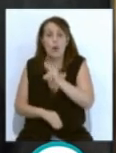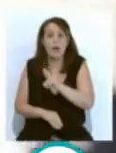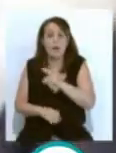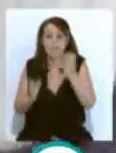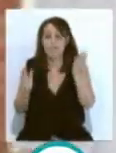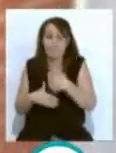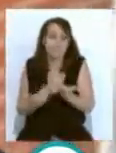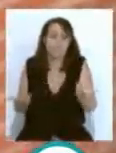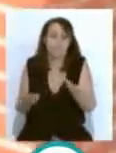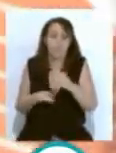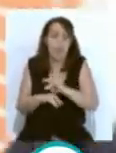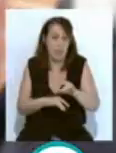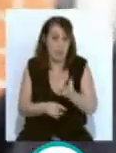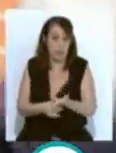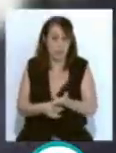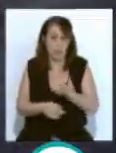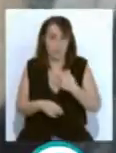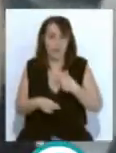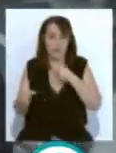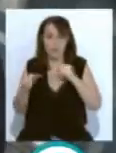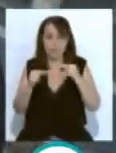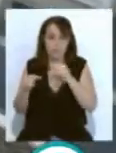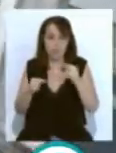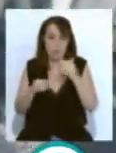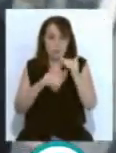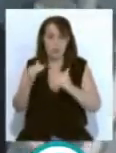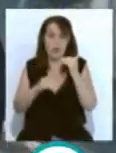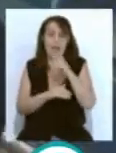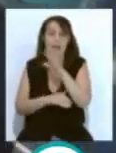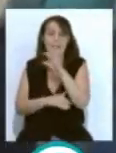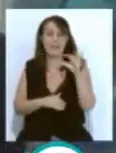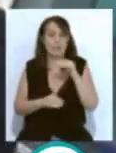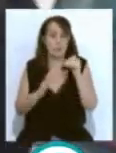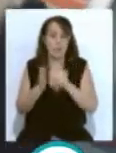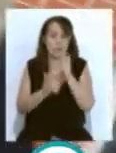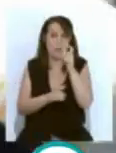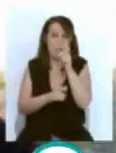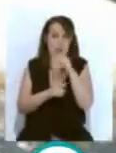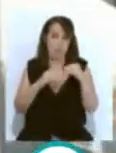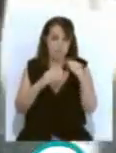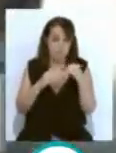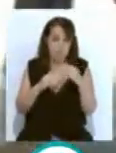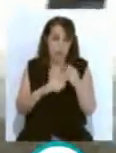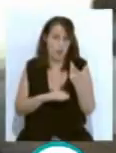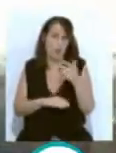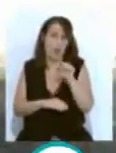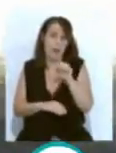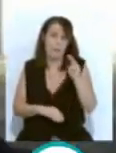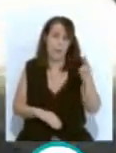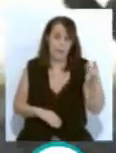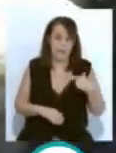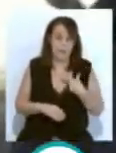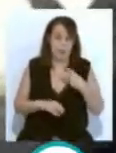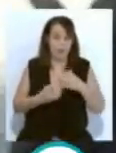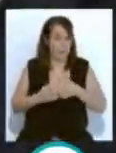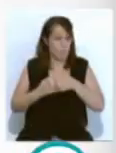ninguna parte. A pesar de la polémica se han superado ya los 500.000 usuarios sin que la app se encuentre todavía operativa.